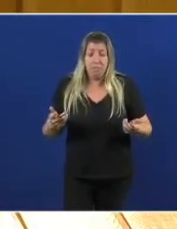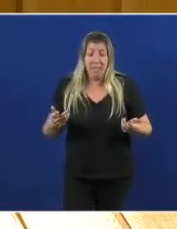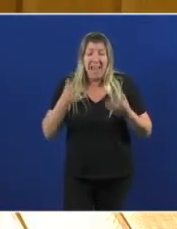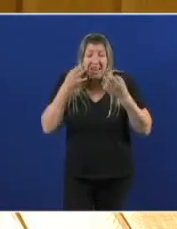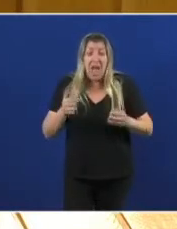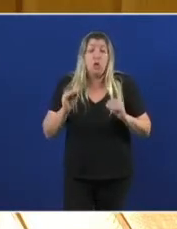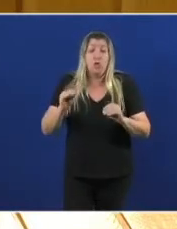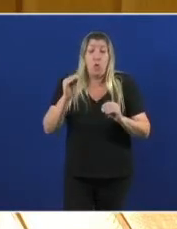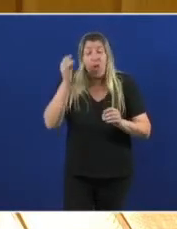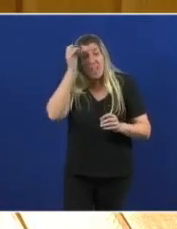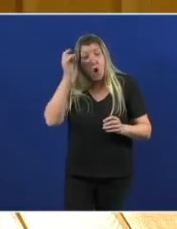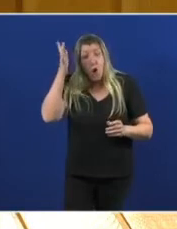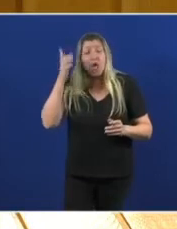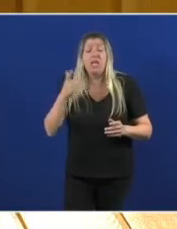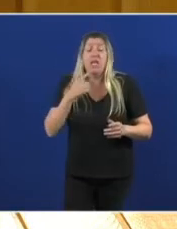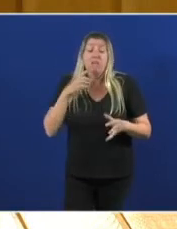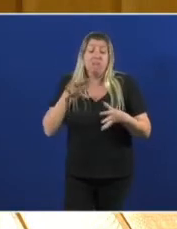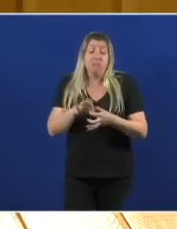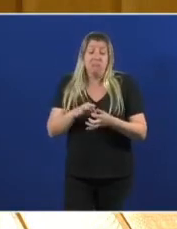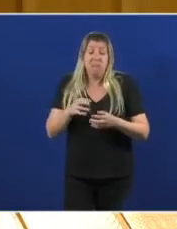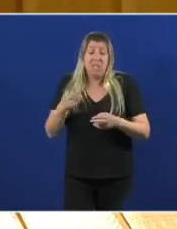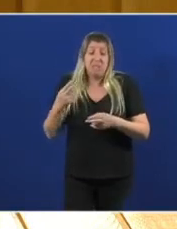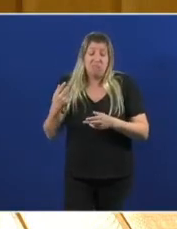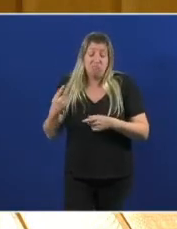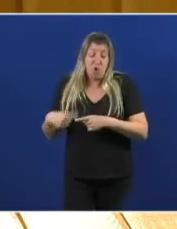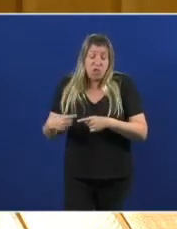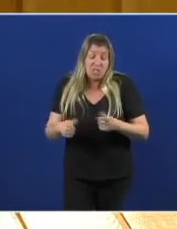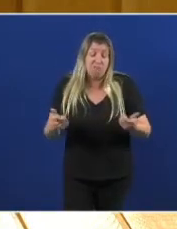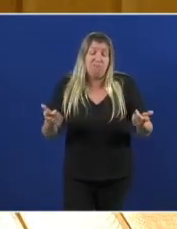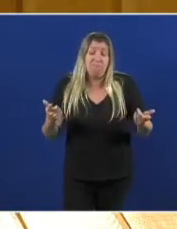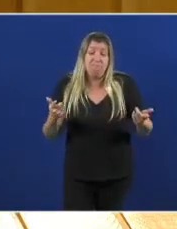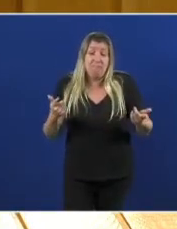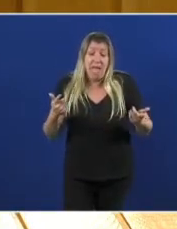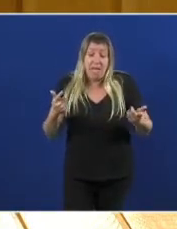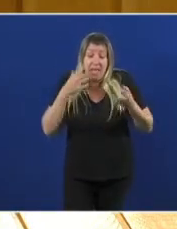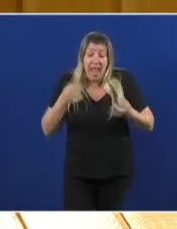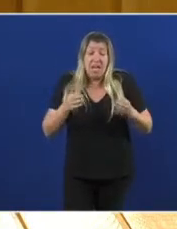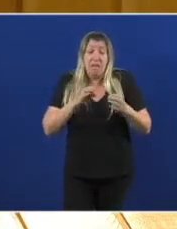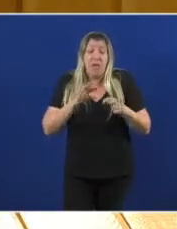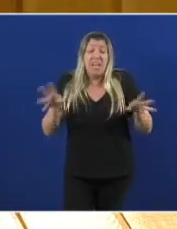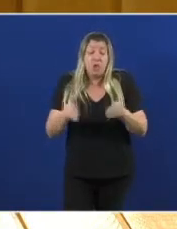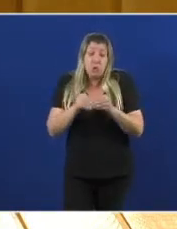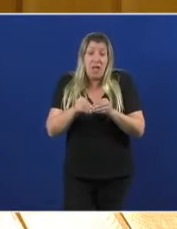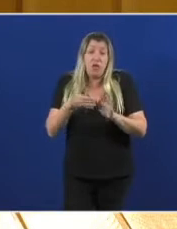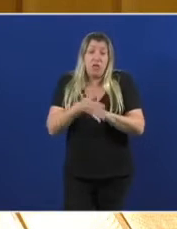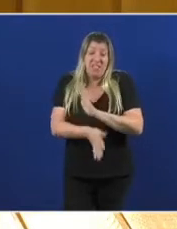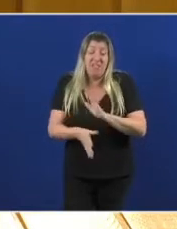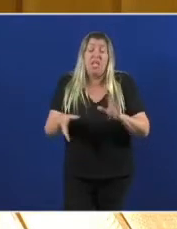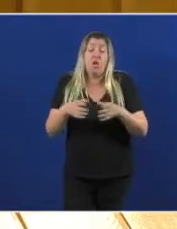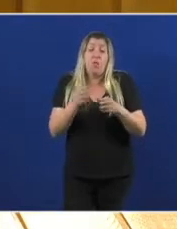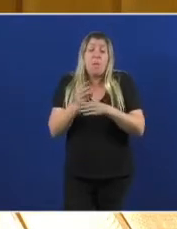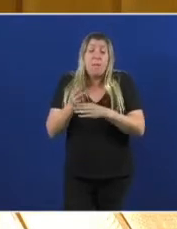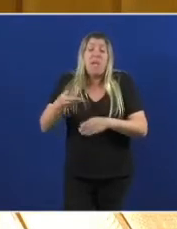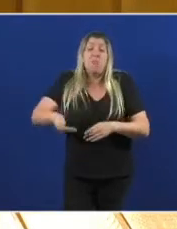bueno cousas interesantes porque ao final o resultado é que son o PP que nos di que o importante